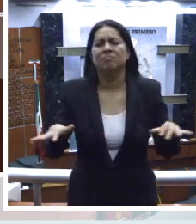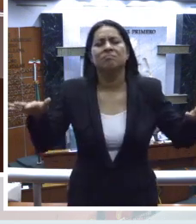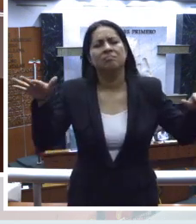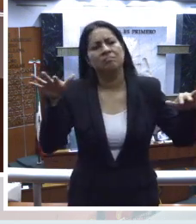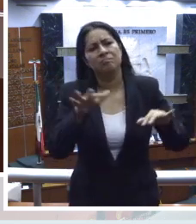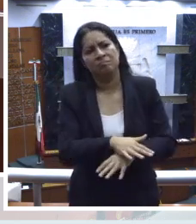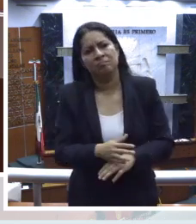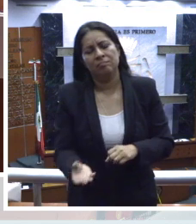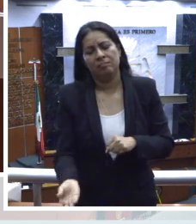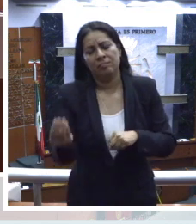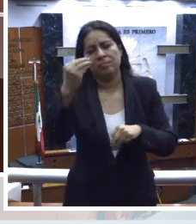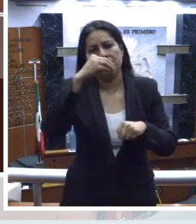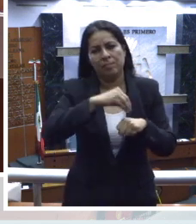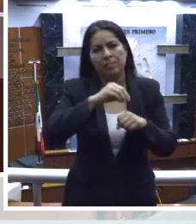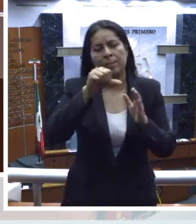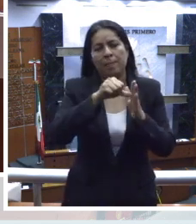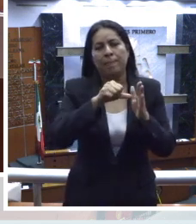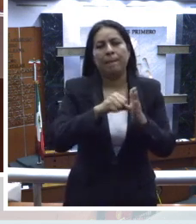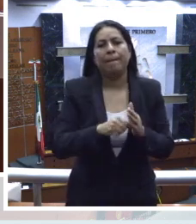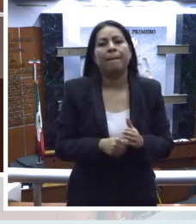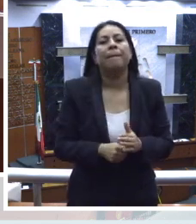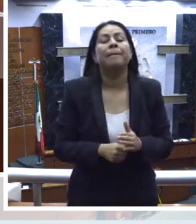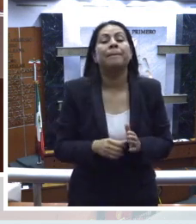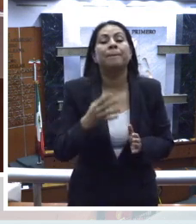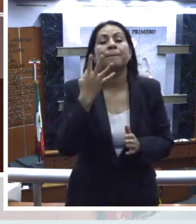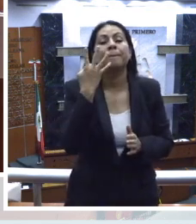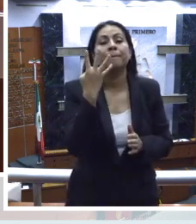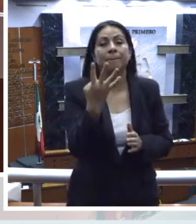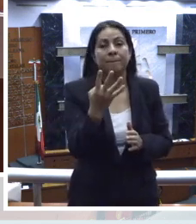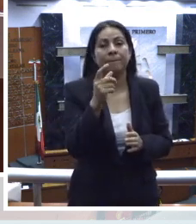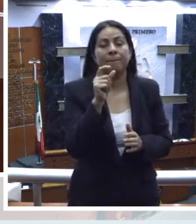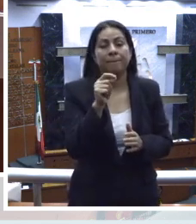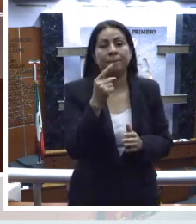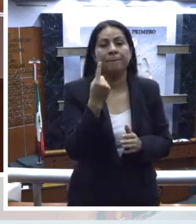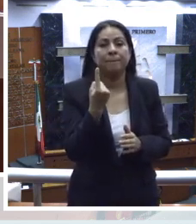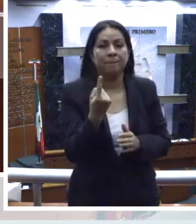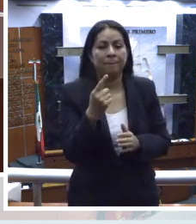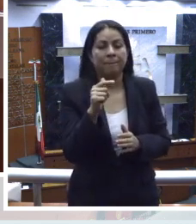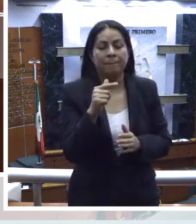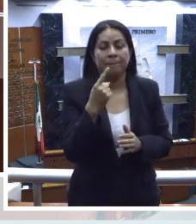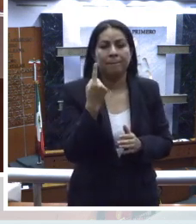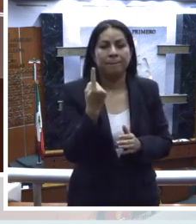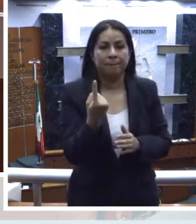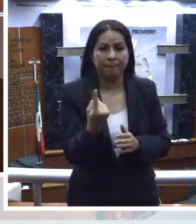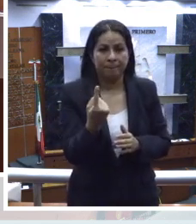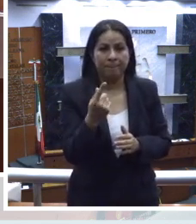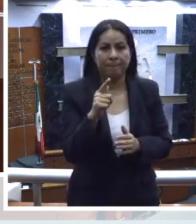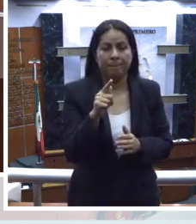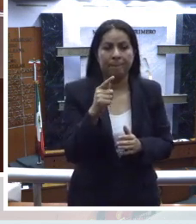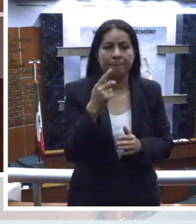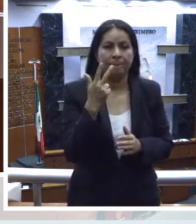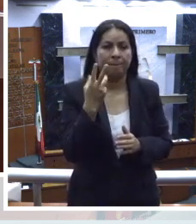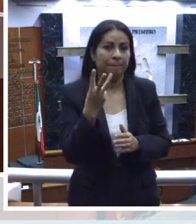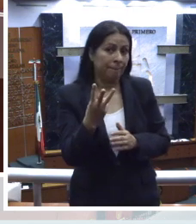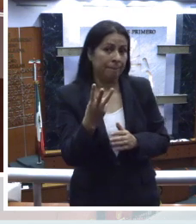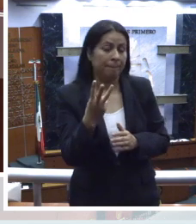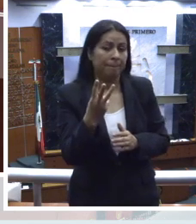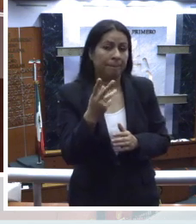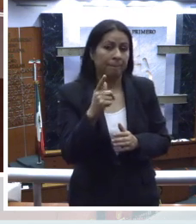reforman y adicionan los artículos cuarto, 21, 41, 73,